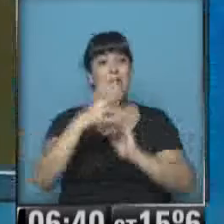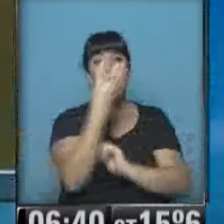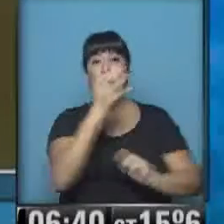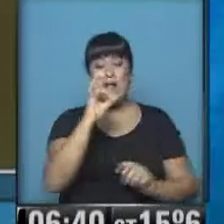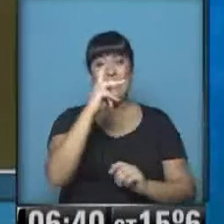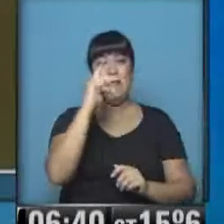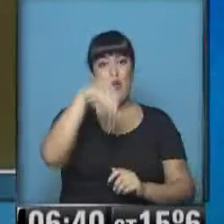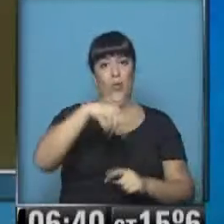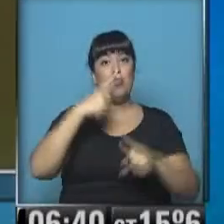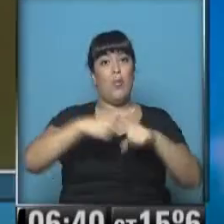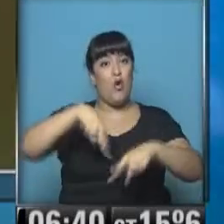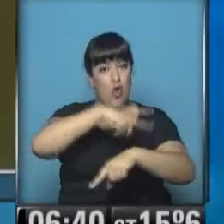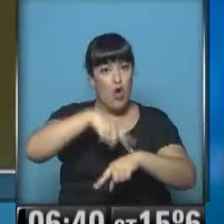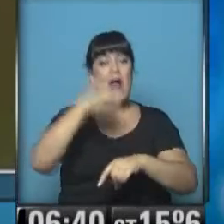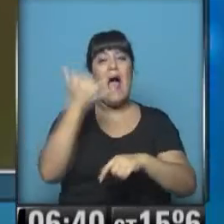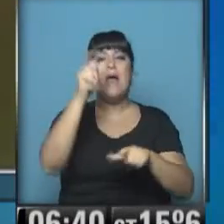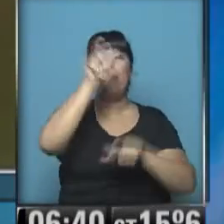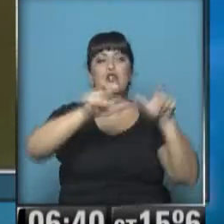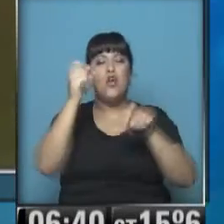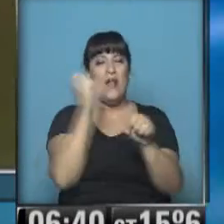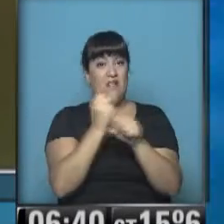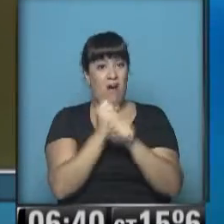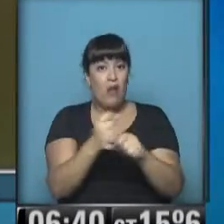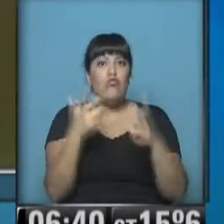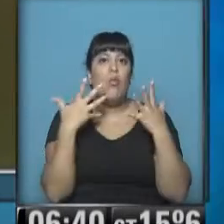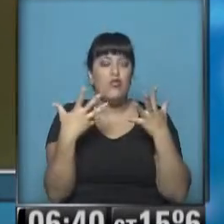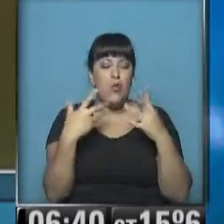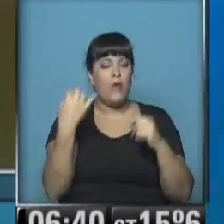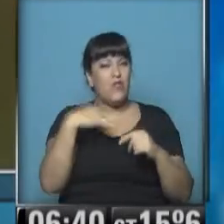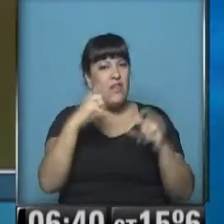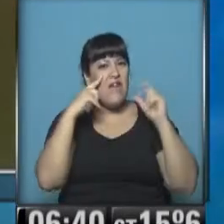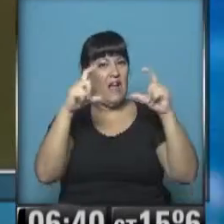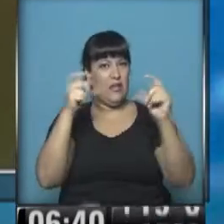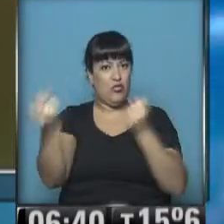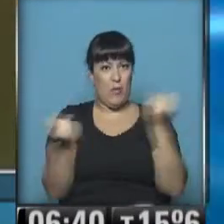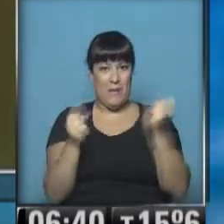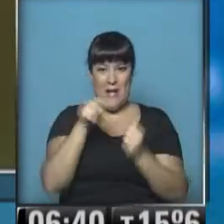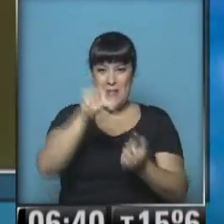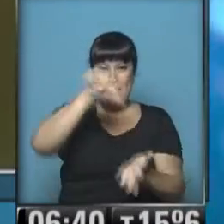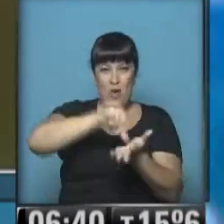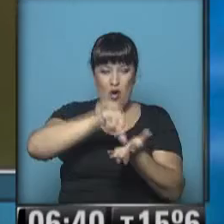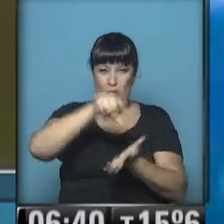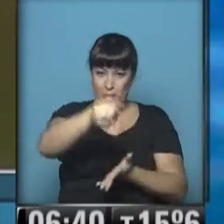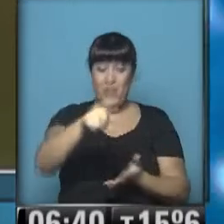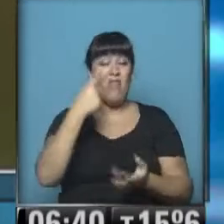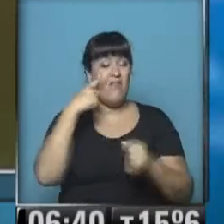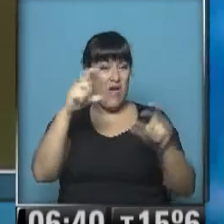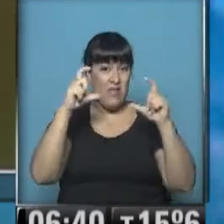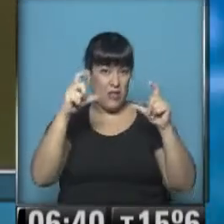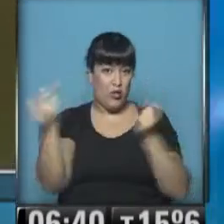kilómetros por hora. Se están realizando obras, así que por supuesto transiten con cuidado. Este es el lugar, transiten con precaución.